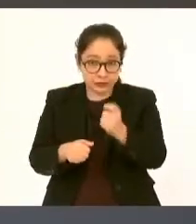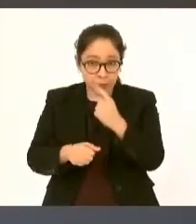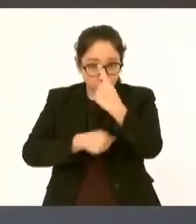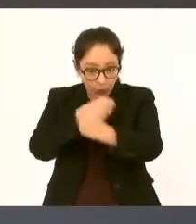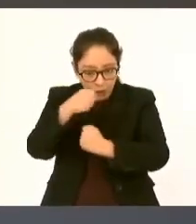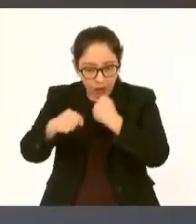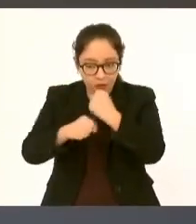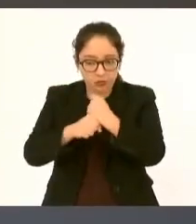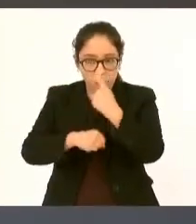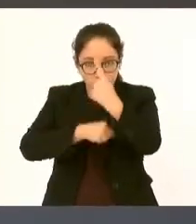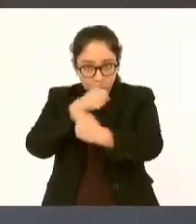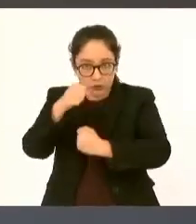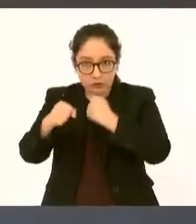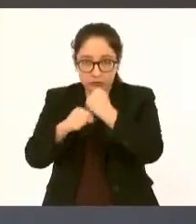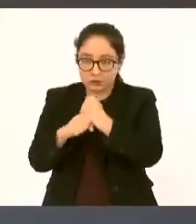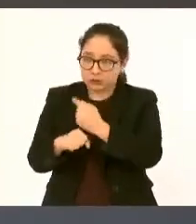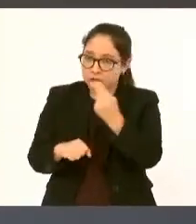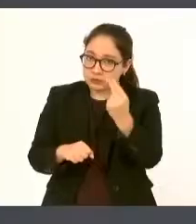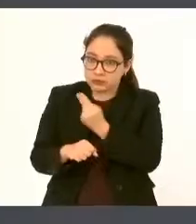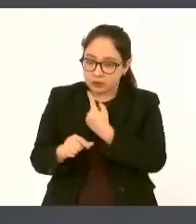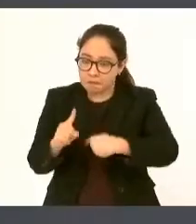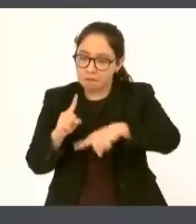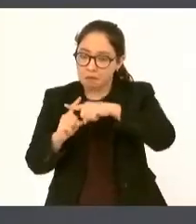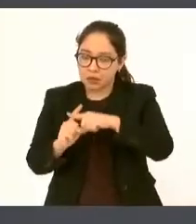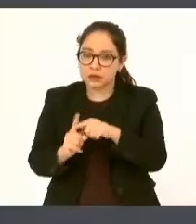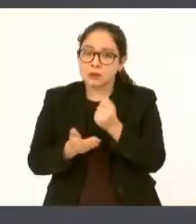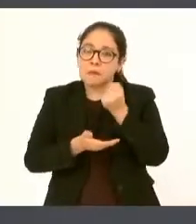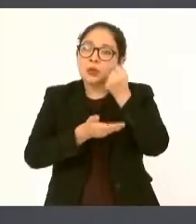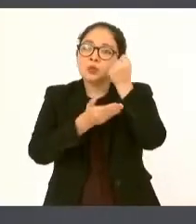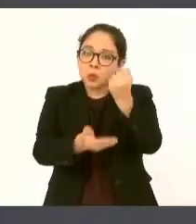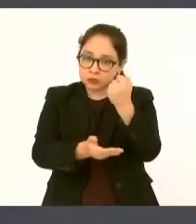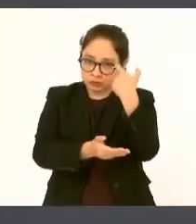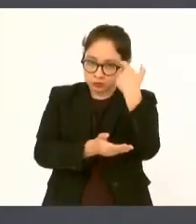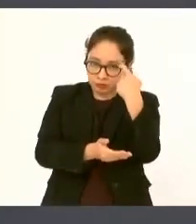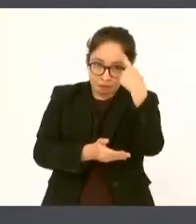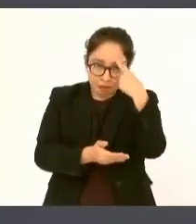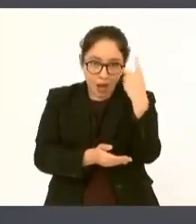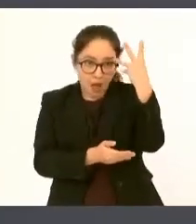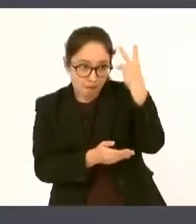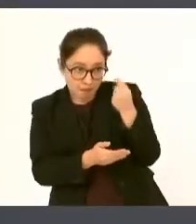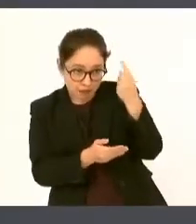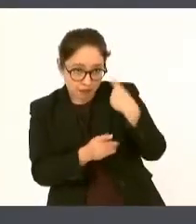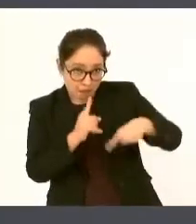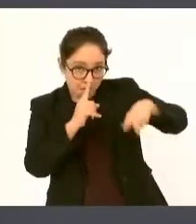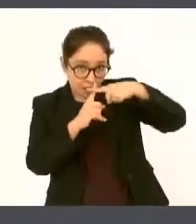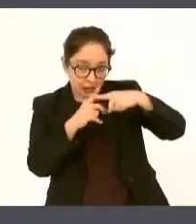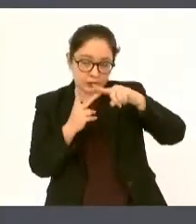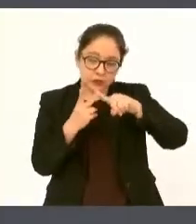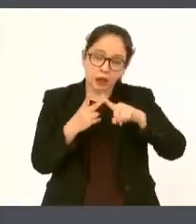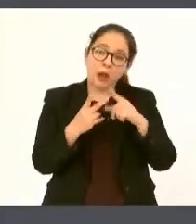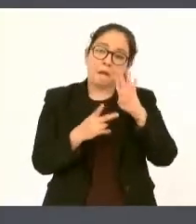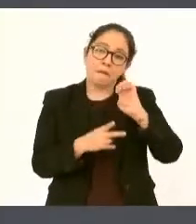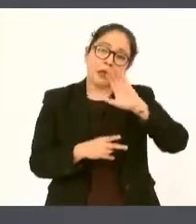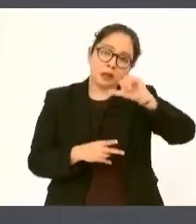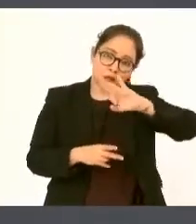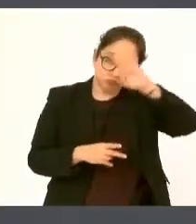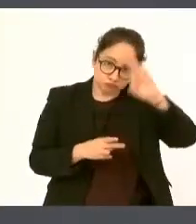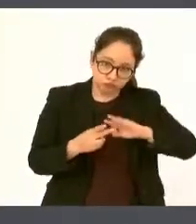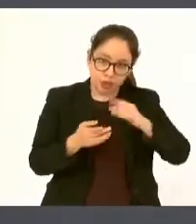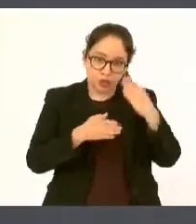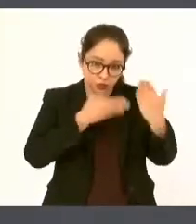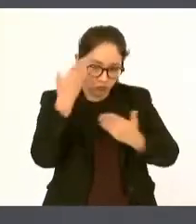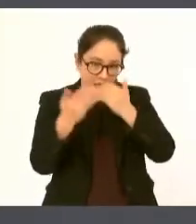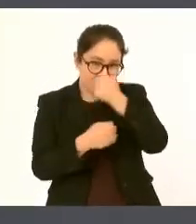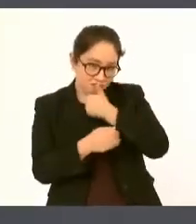que aumentar el presupuesto destinado a las pensiones a las becas y a garantizar la atención